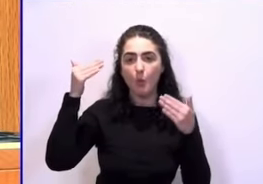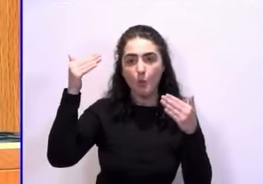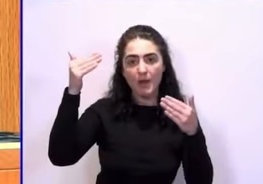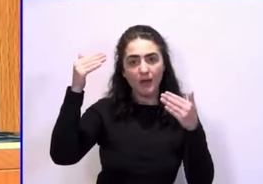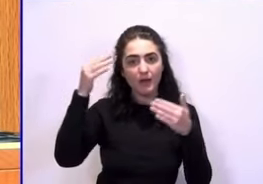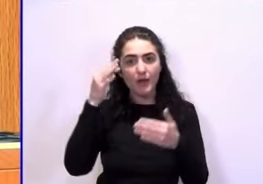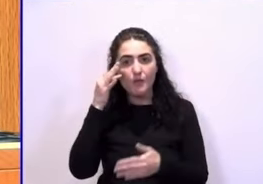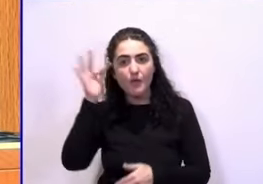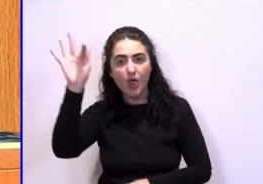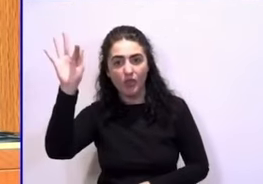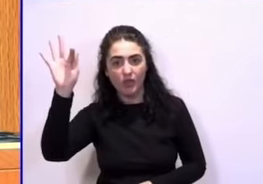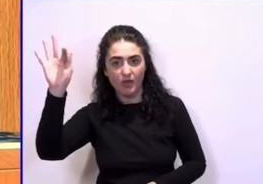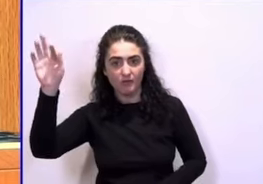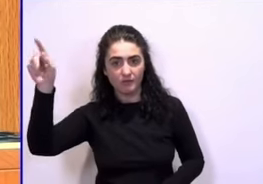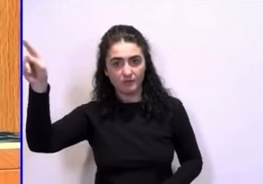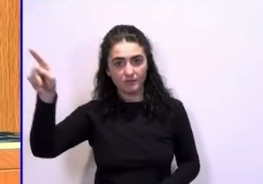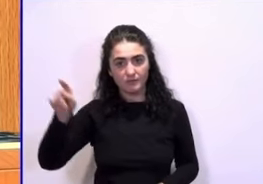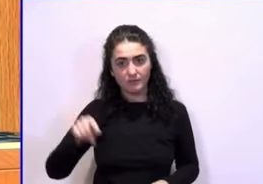Francia